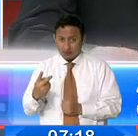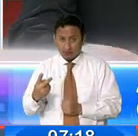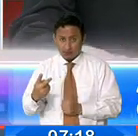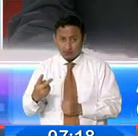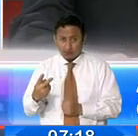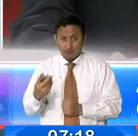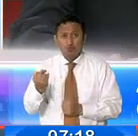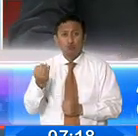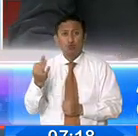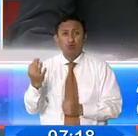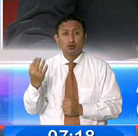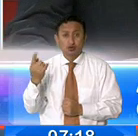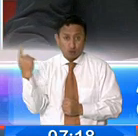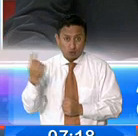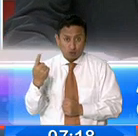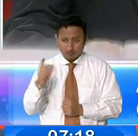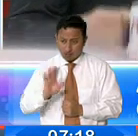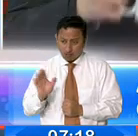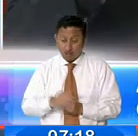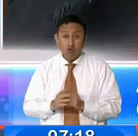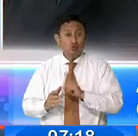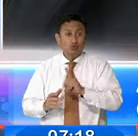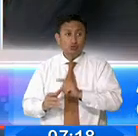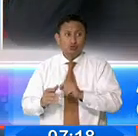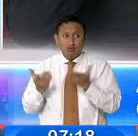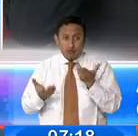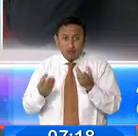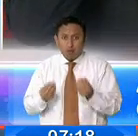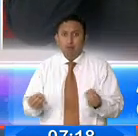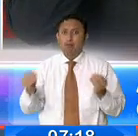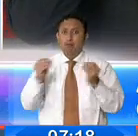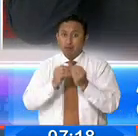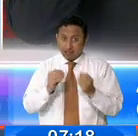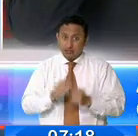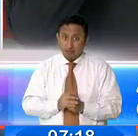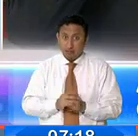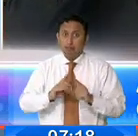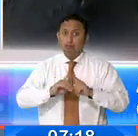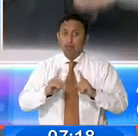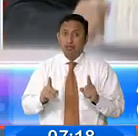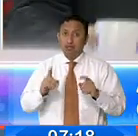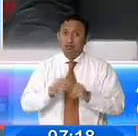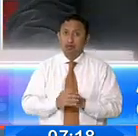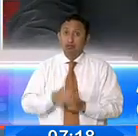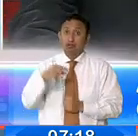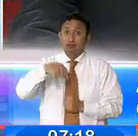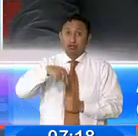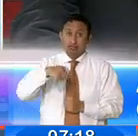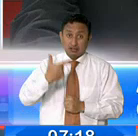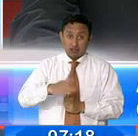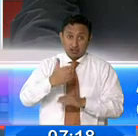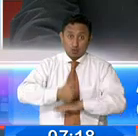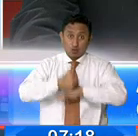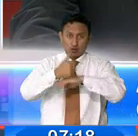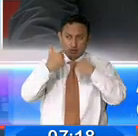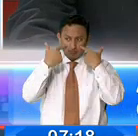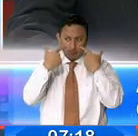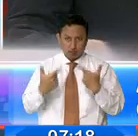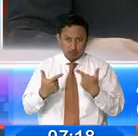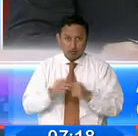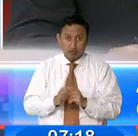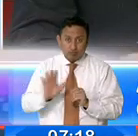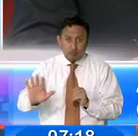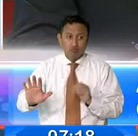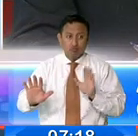no queremos decir que son los únicos. Es posible que haya muchos más, pero con la contención que se ha realizado, pues hemos tenido esta